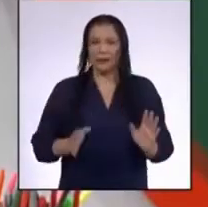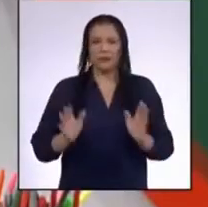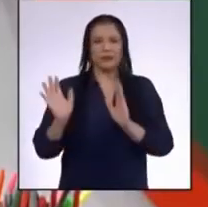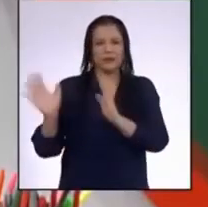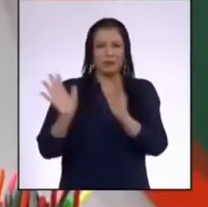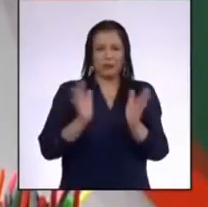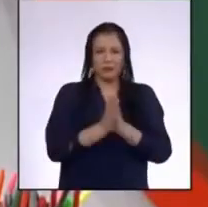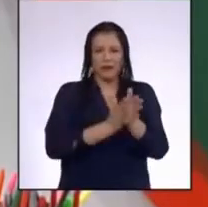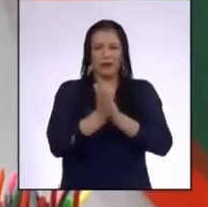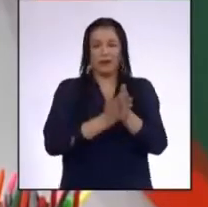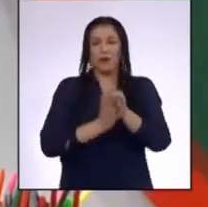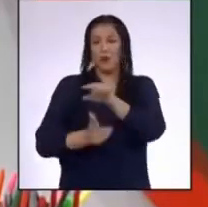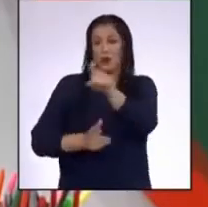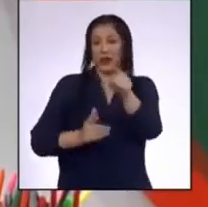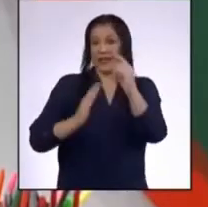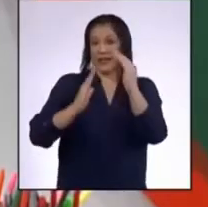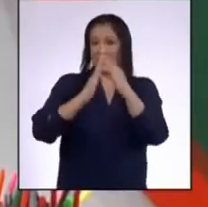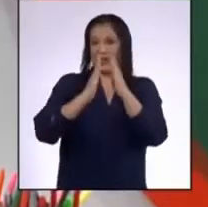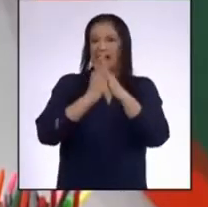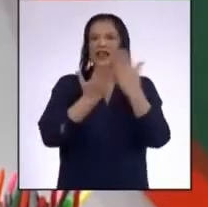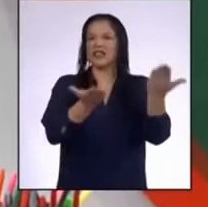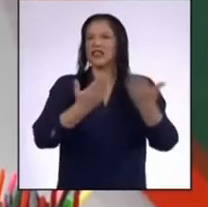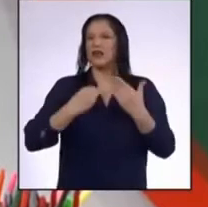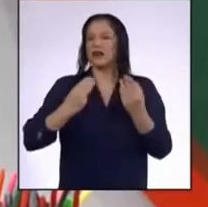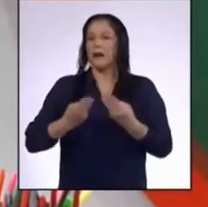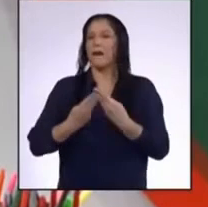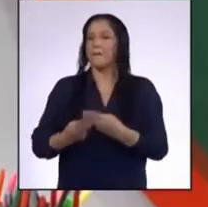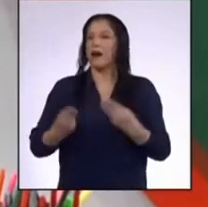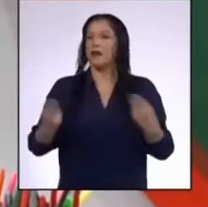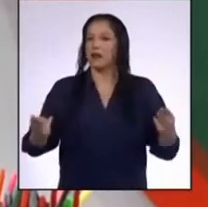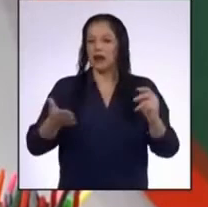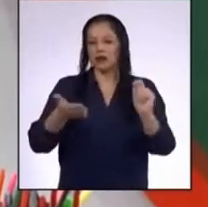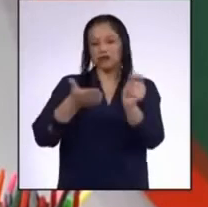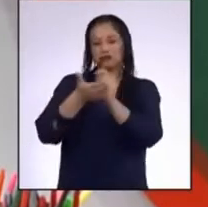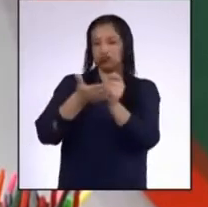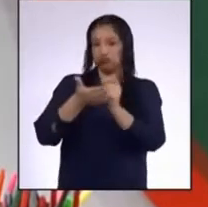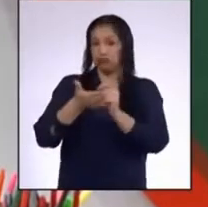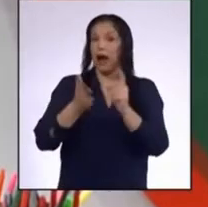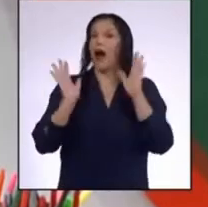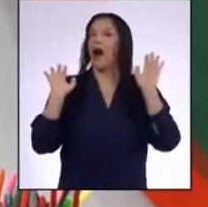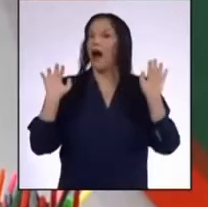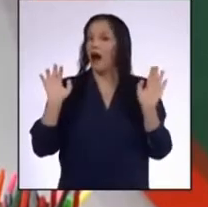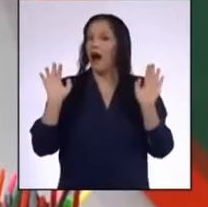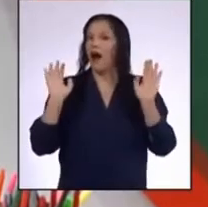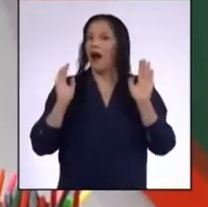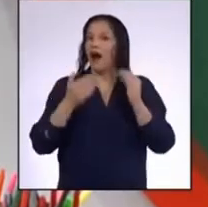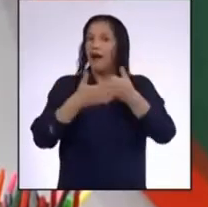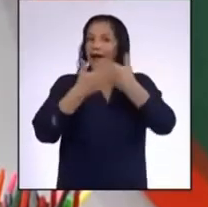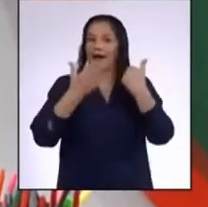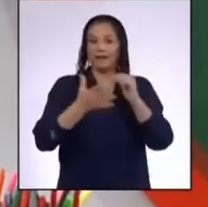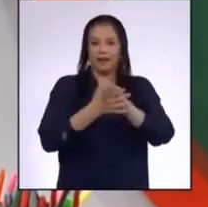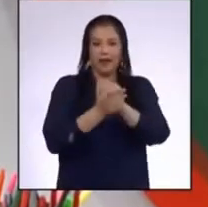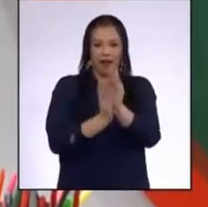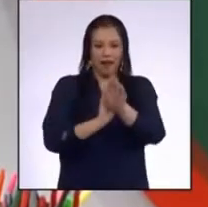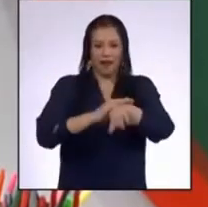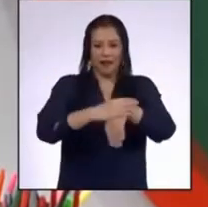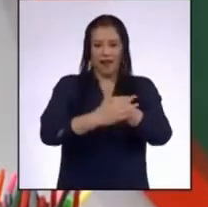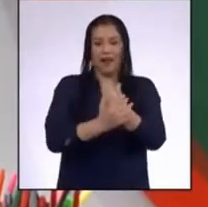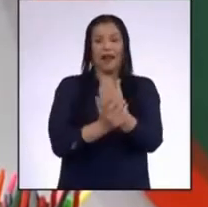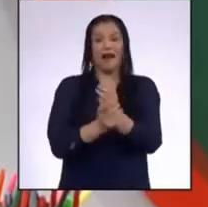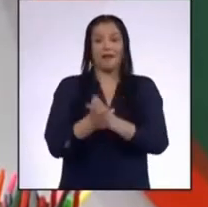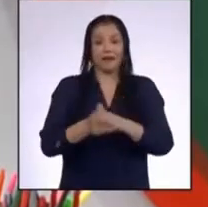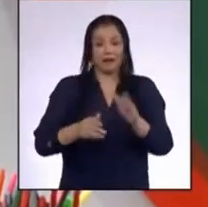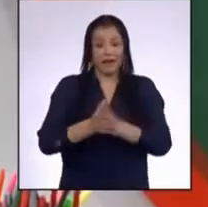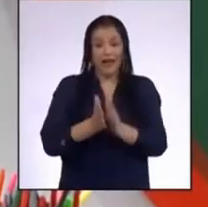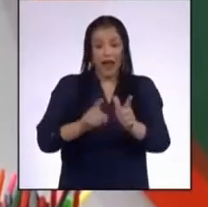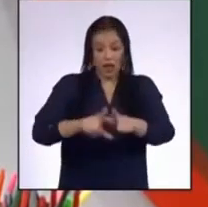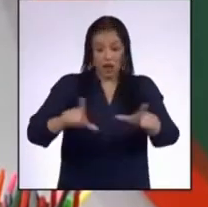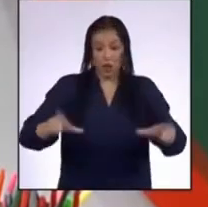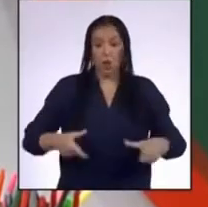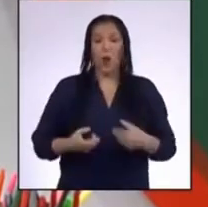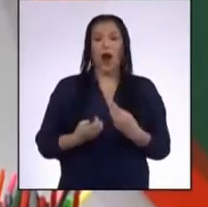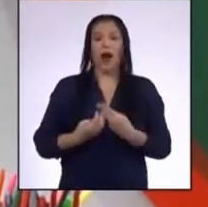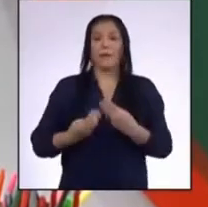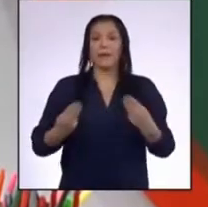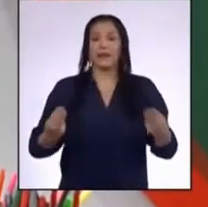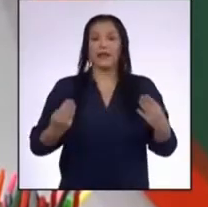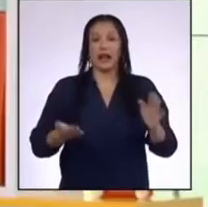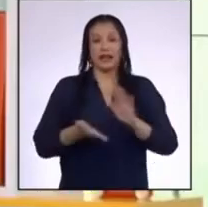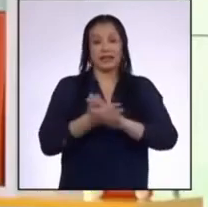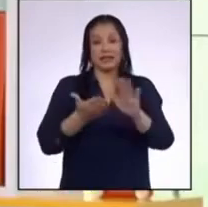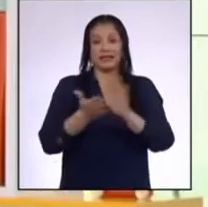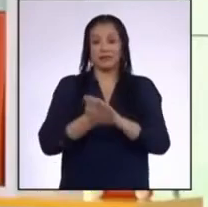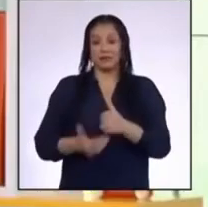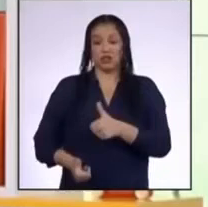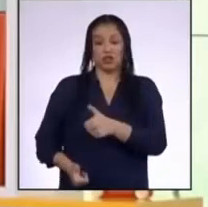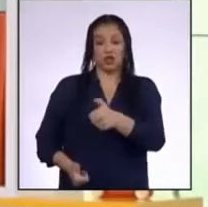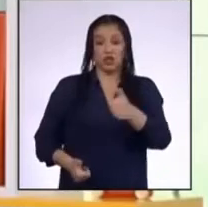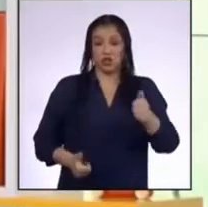Amigas y amigos en casa Traigan sus materiales de apuntes Y eso sí, lávense muy bien las manos Y limpien los implementos que vayan a